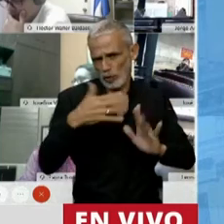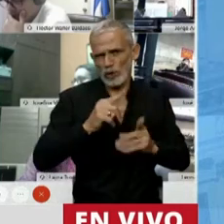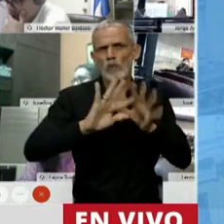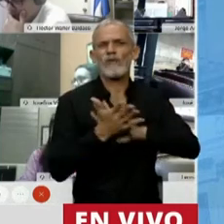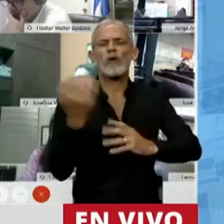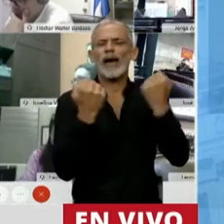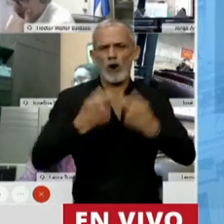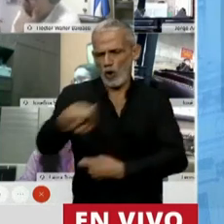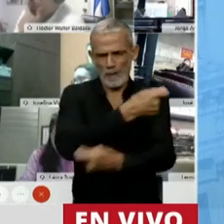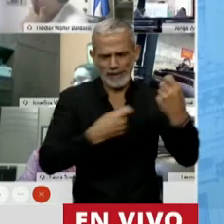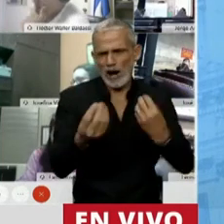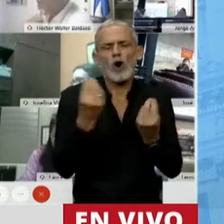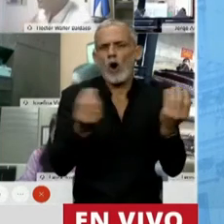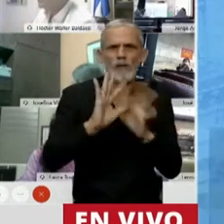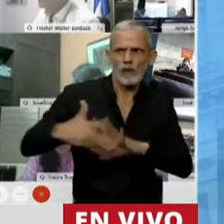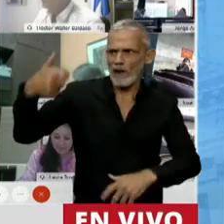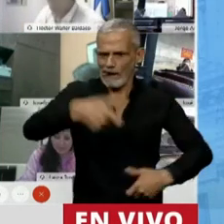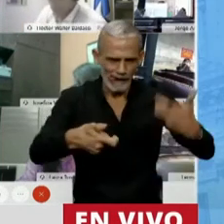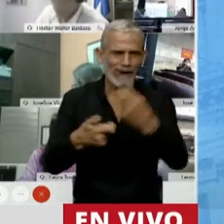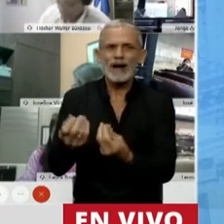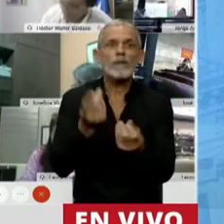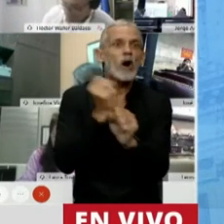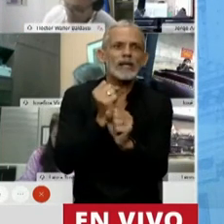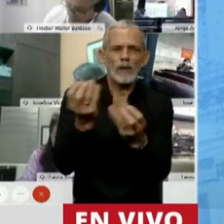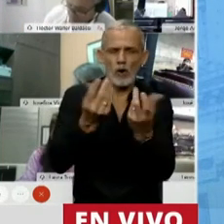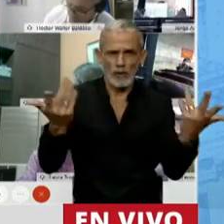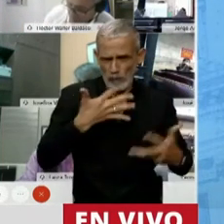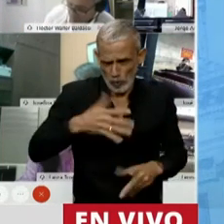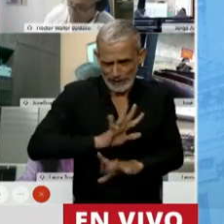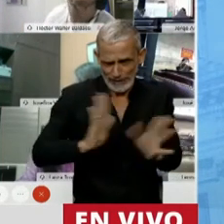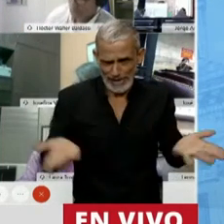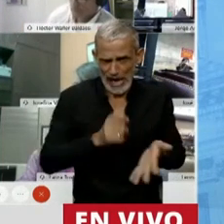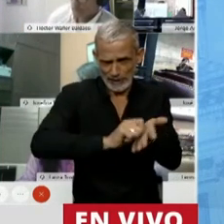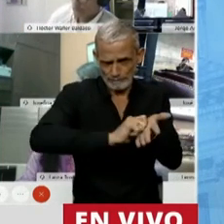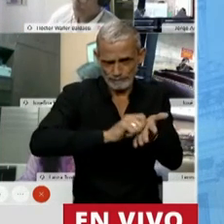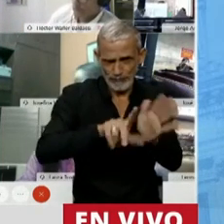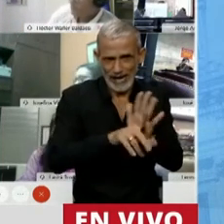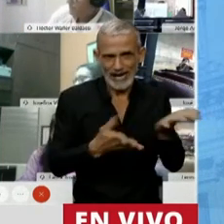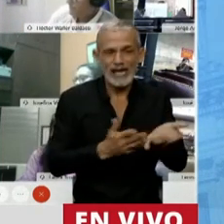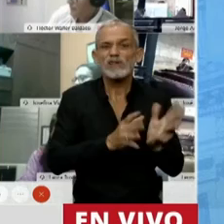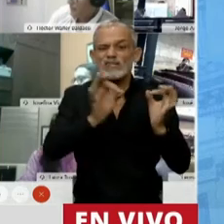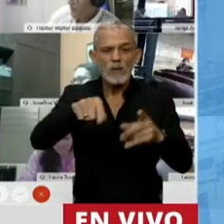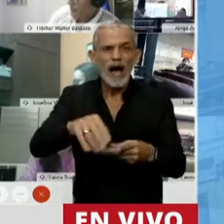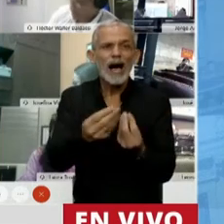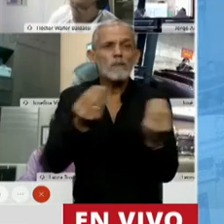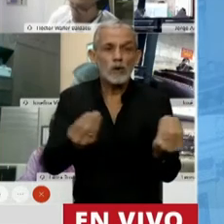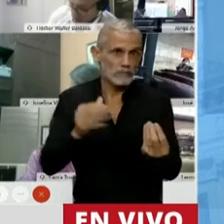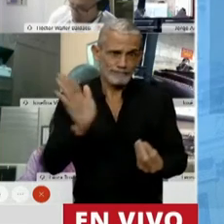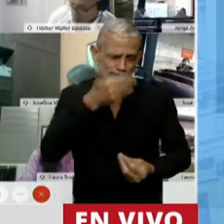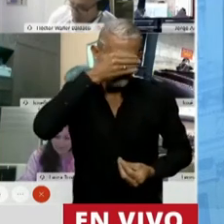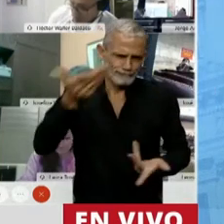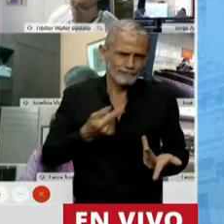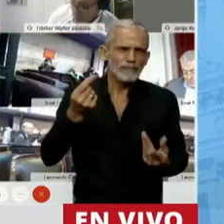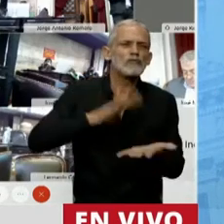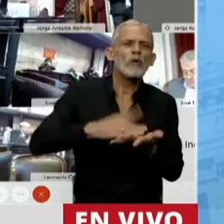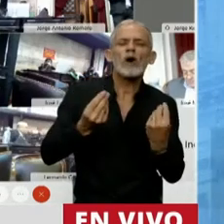cómo funciona la economía, cómo funciona la inversión, cómo funciona el trabajo. Así que llegamos a esta instancia porque existe un desconocimiento total